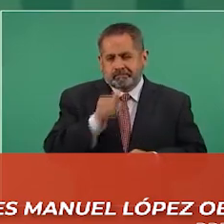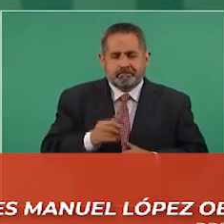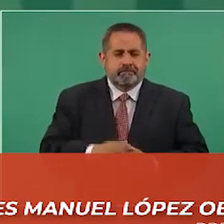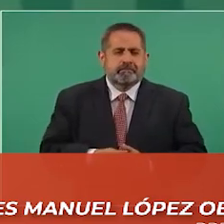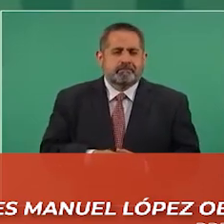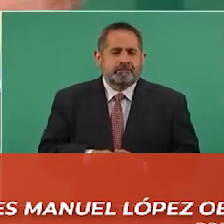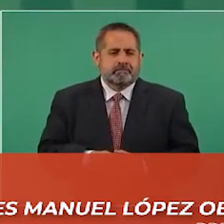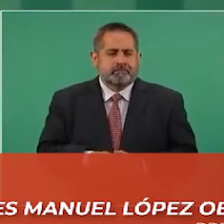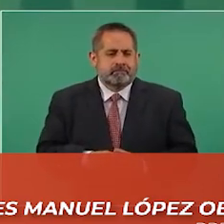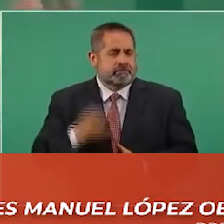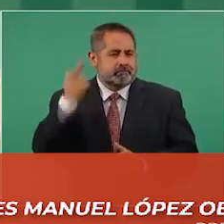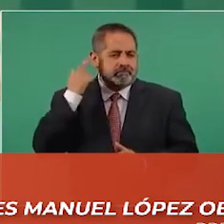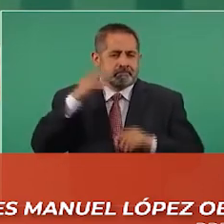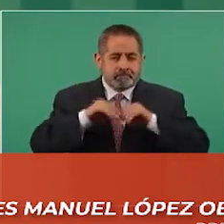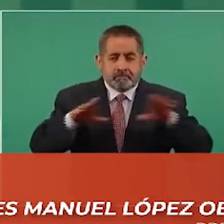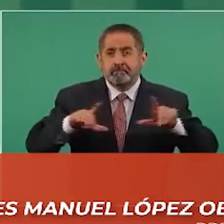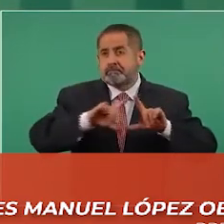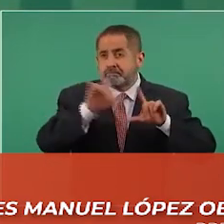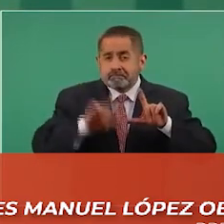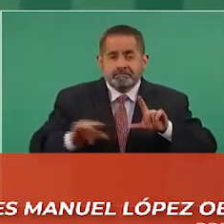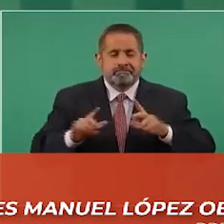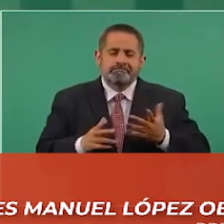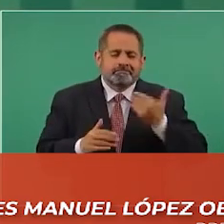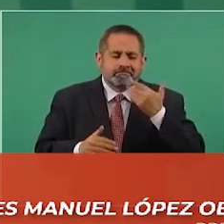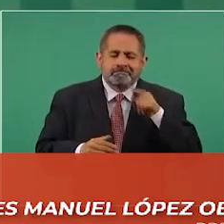O la radio nacional no es nacional.